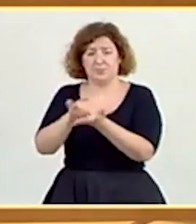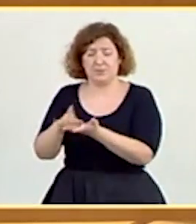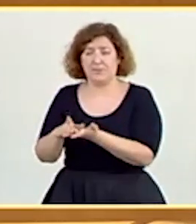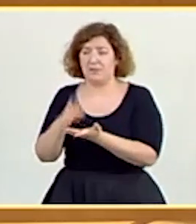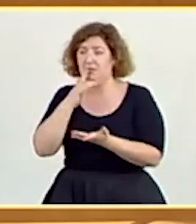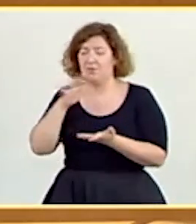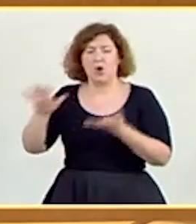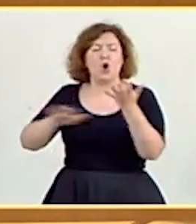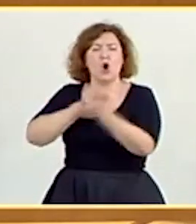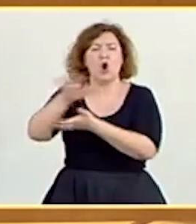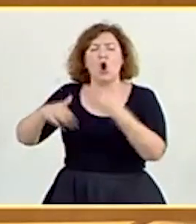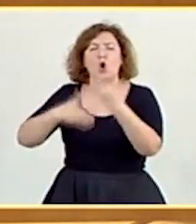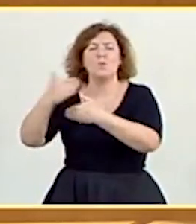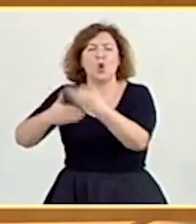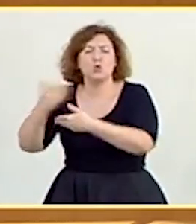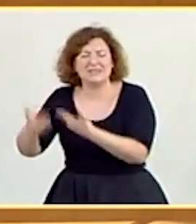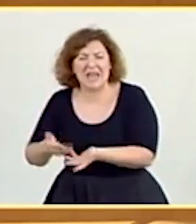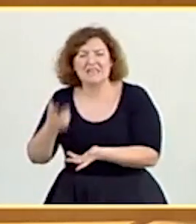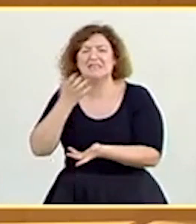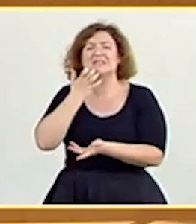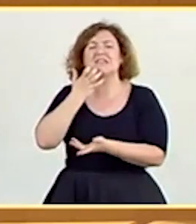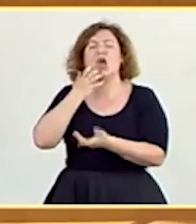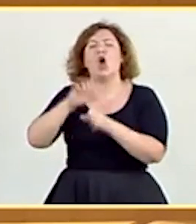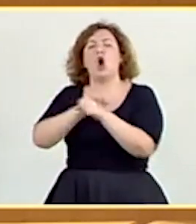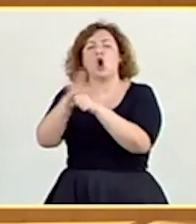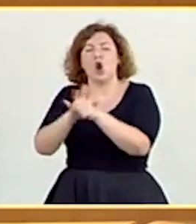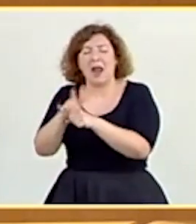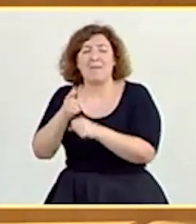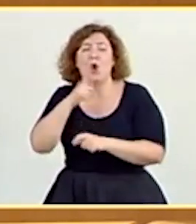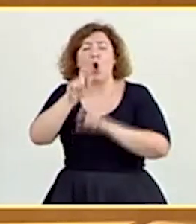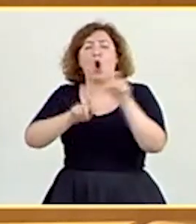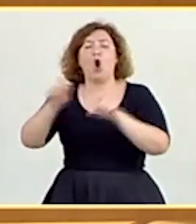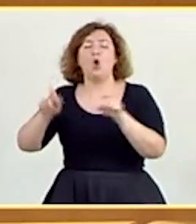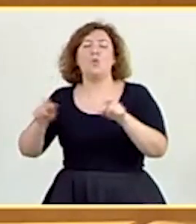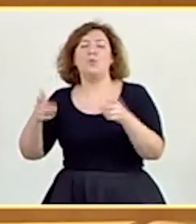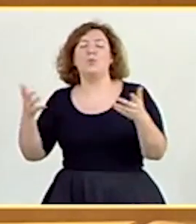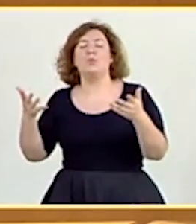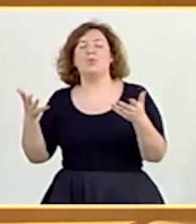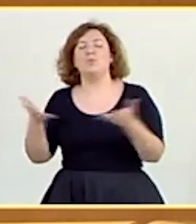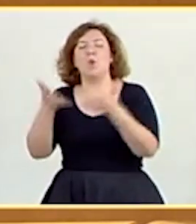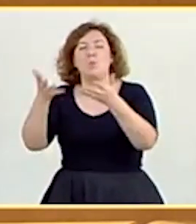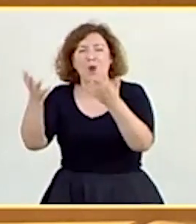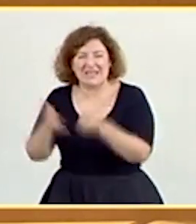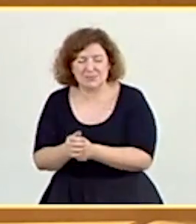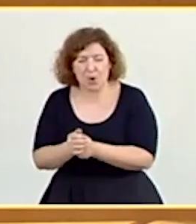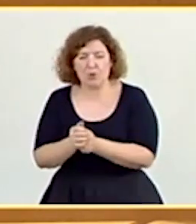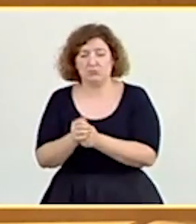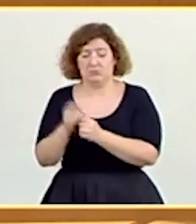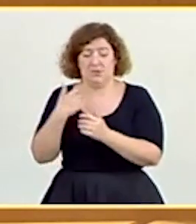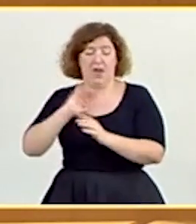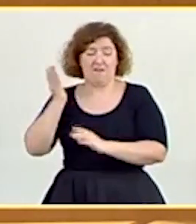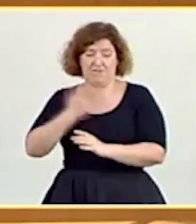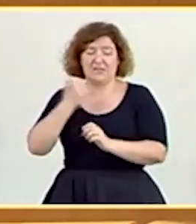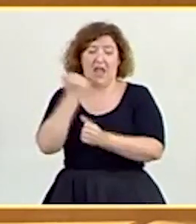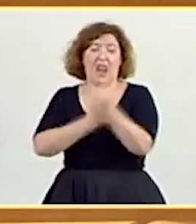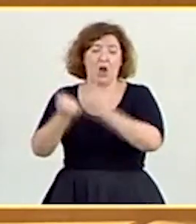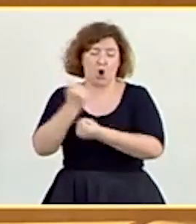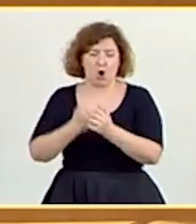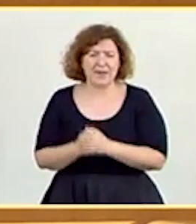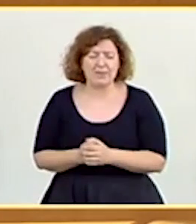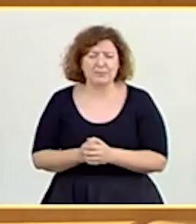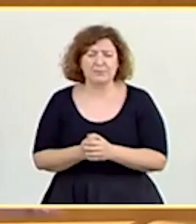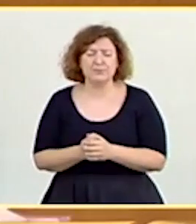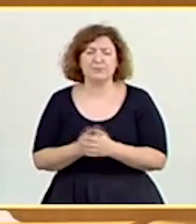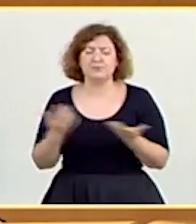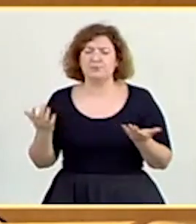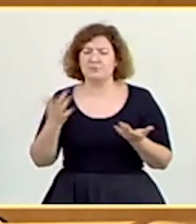es el populismo y el coronavirus han levantado sobre nuestra economía. En este caso, además, desafortunadamente, los